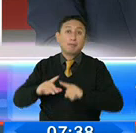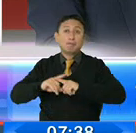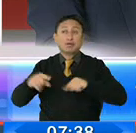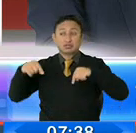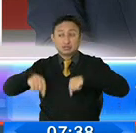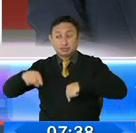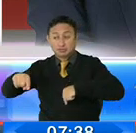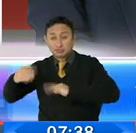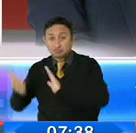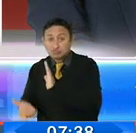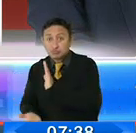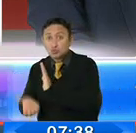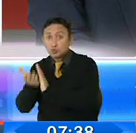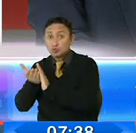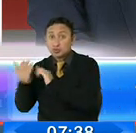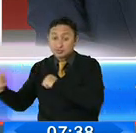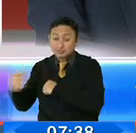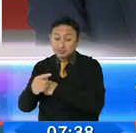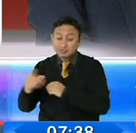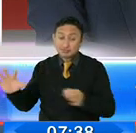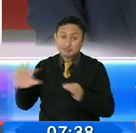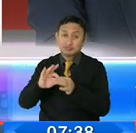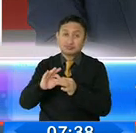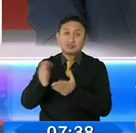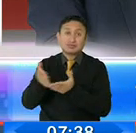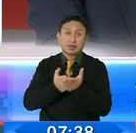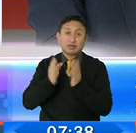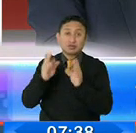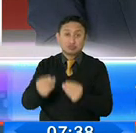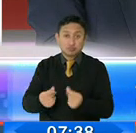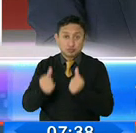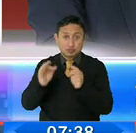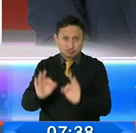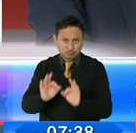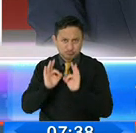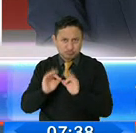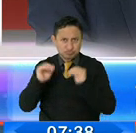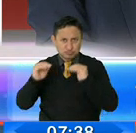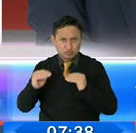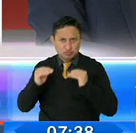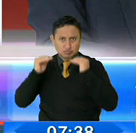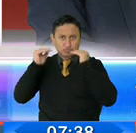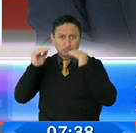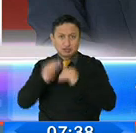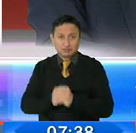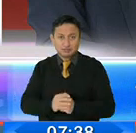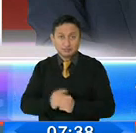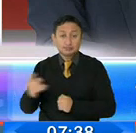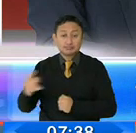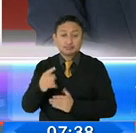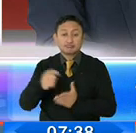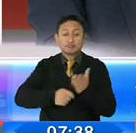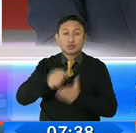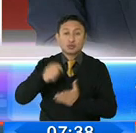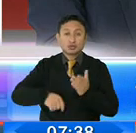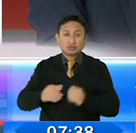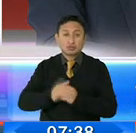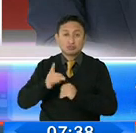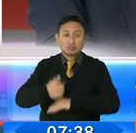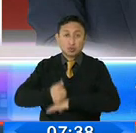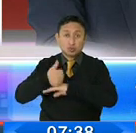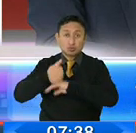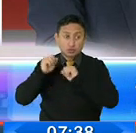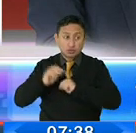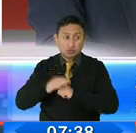de esa actualización de tarifa, debe haber unos parámetros de calidad de servicio y marcados dentro de un contrato que garantice a la autoridad